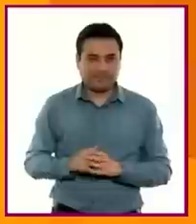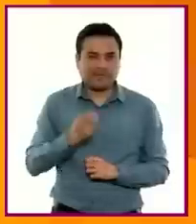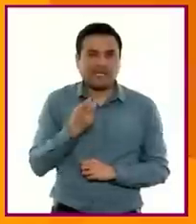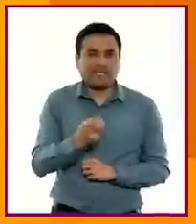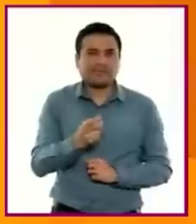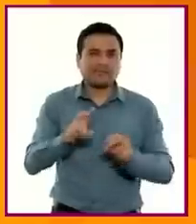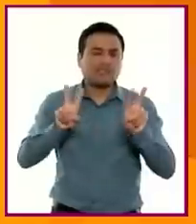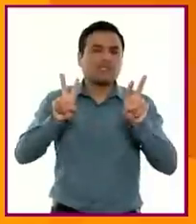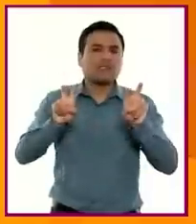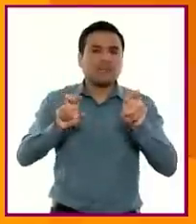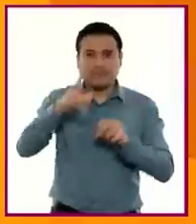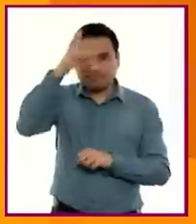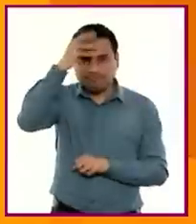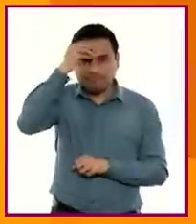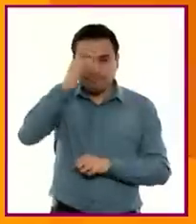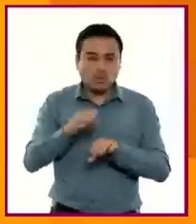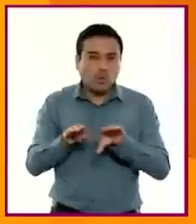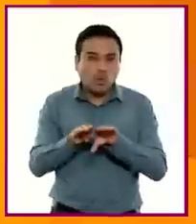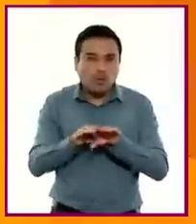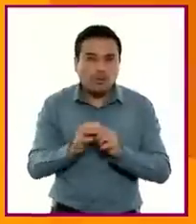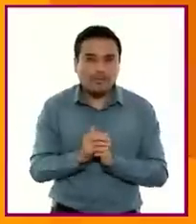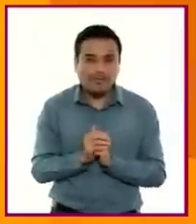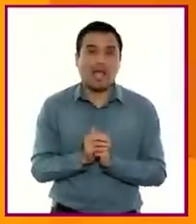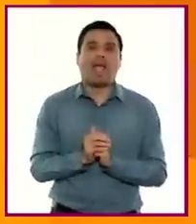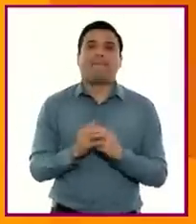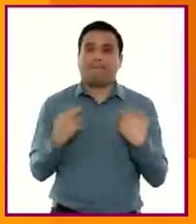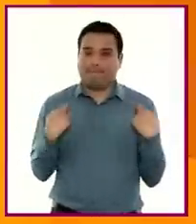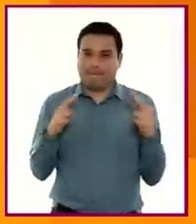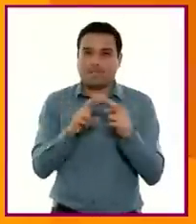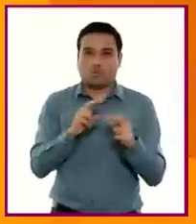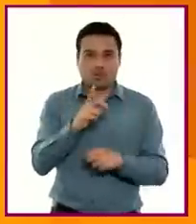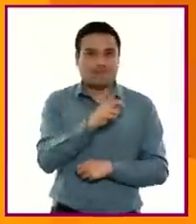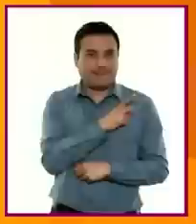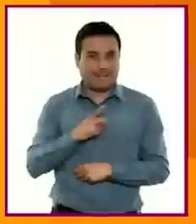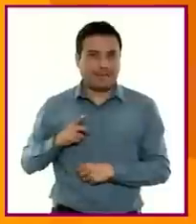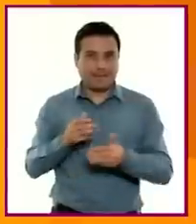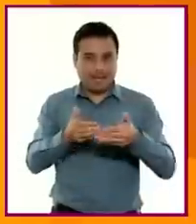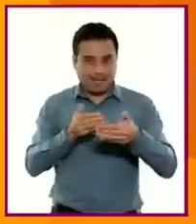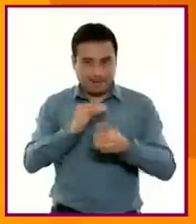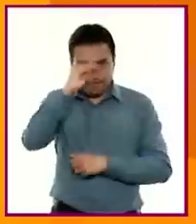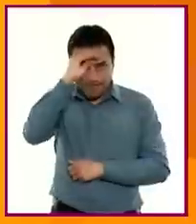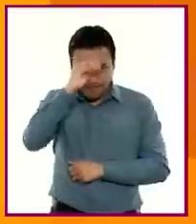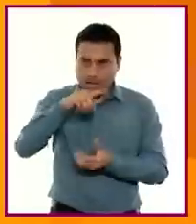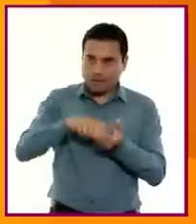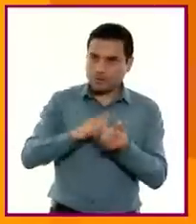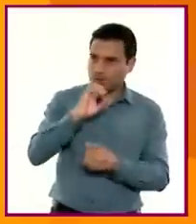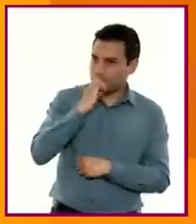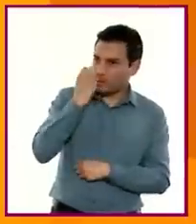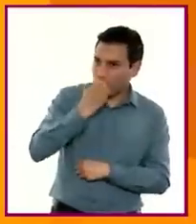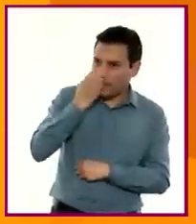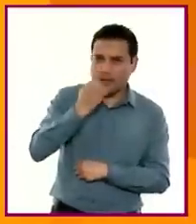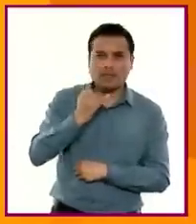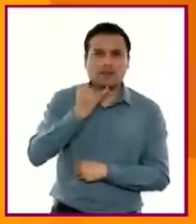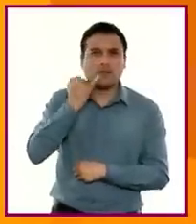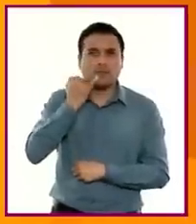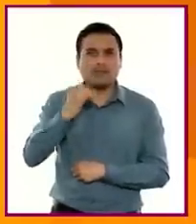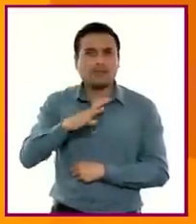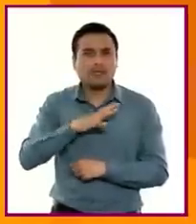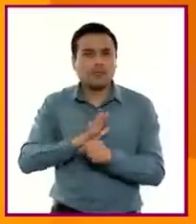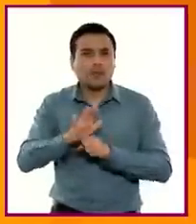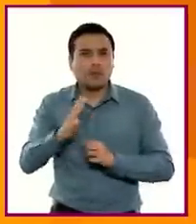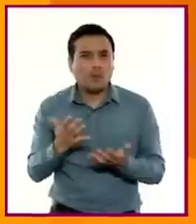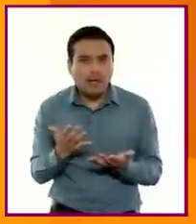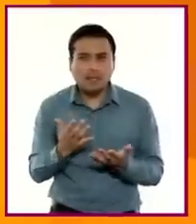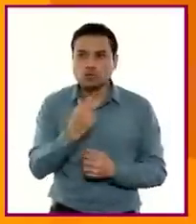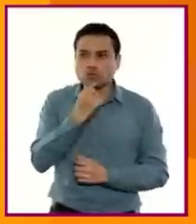personal docente tiene que organizar las lenguas presentes en la escuela en función del perfil sociolingüístico de niñas y niños para distribuir el